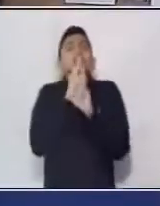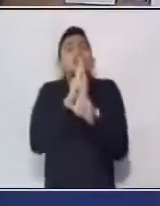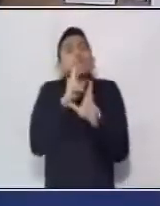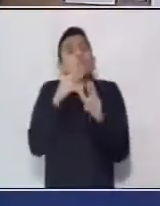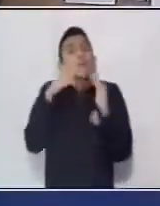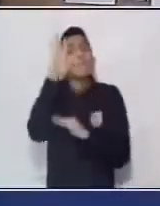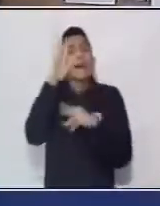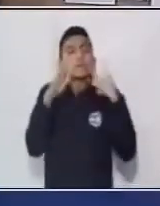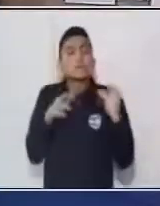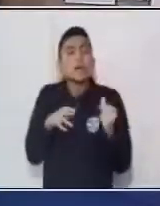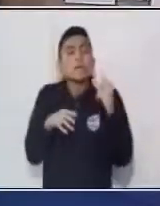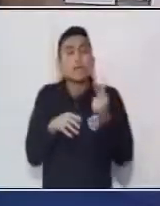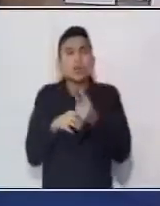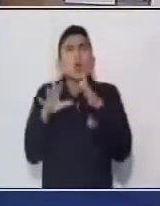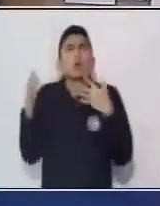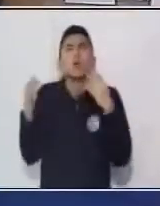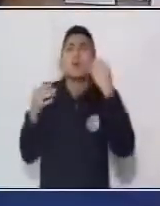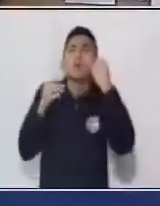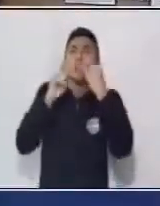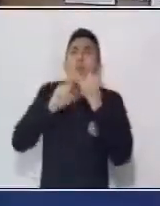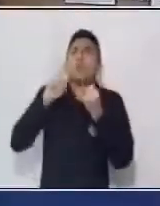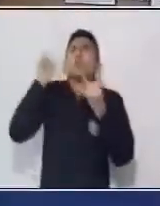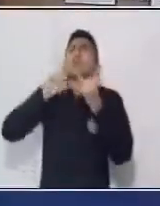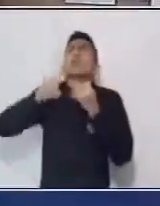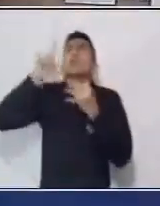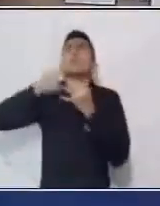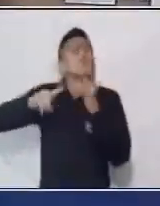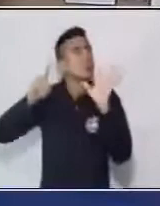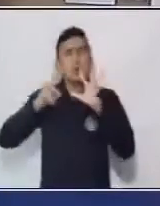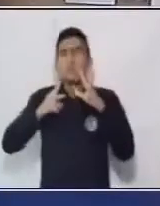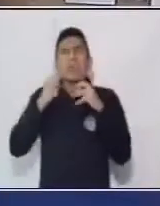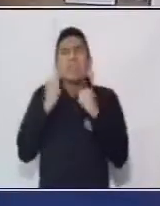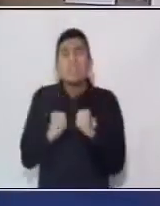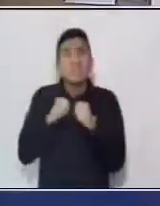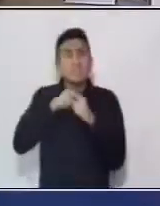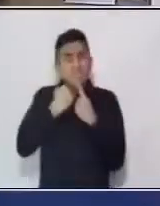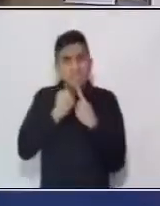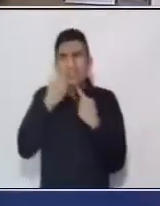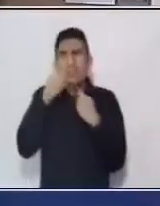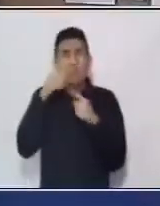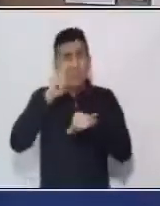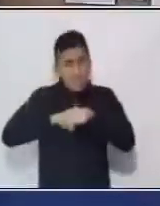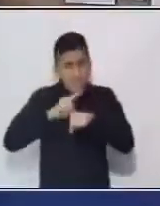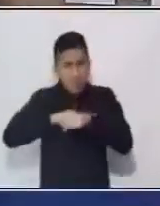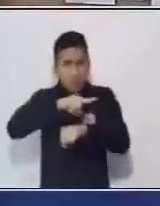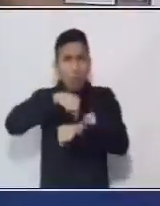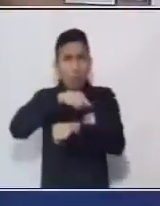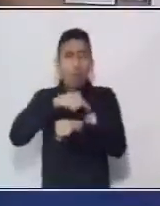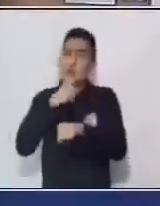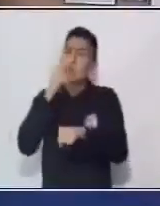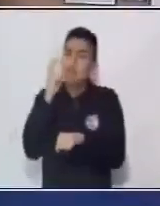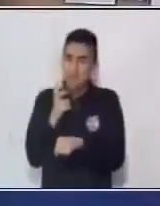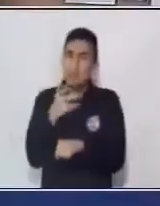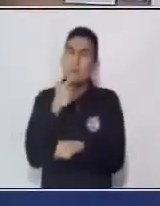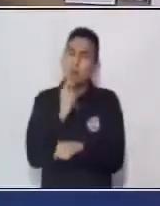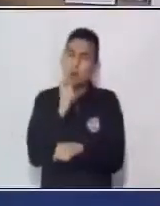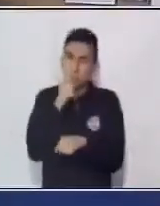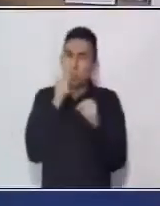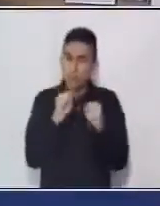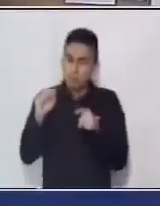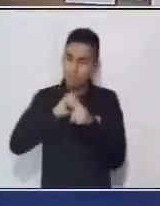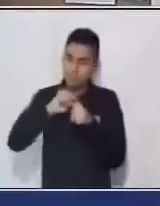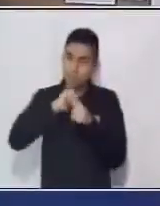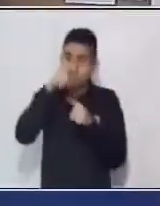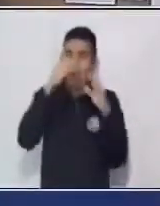contando uno, dos, tres, de uno en uno. Eso nos llevaría muchísimo más tiempo. Por eso es importante que continúes practicando en